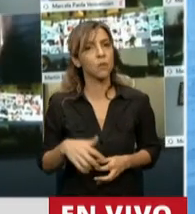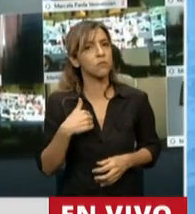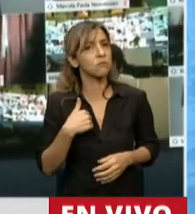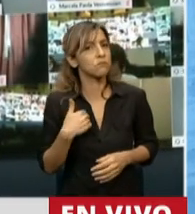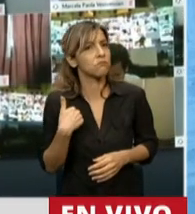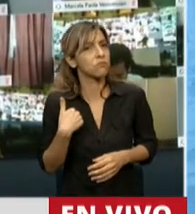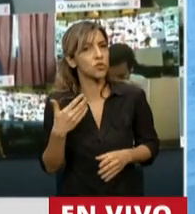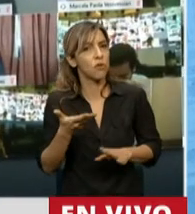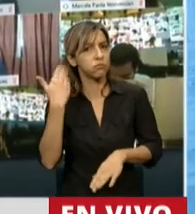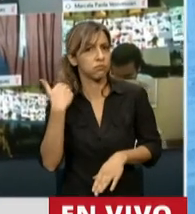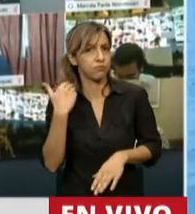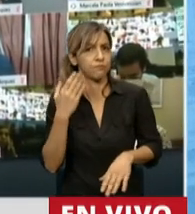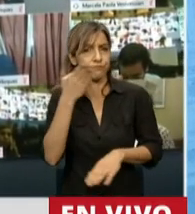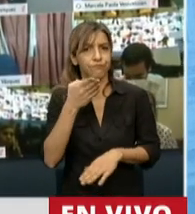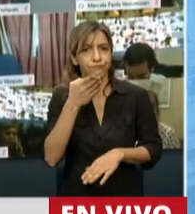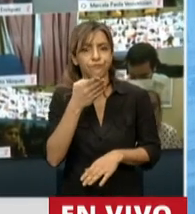universidad pública,